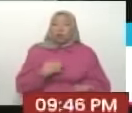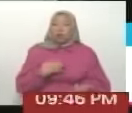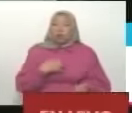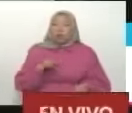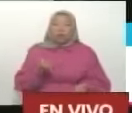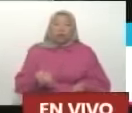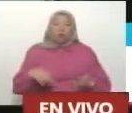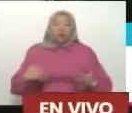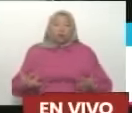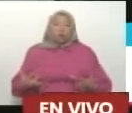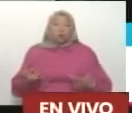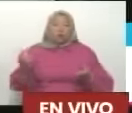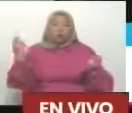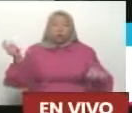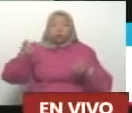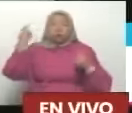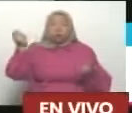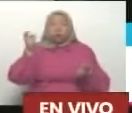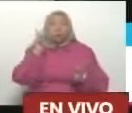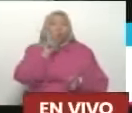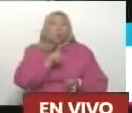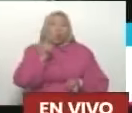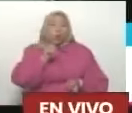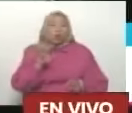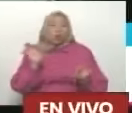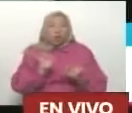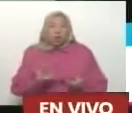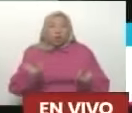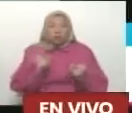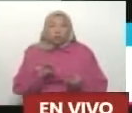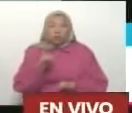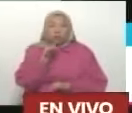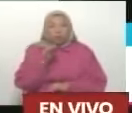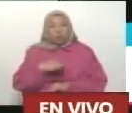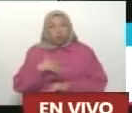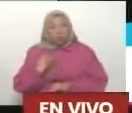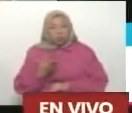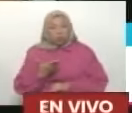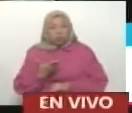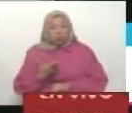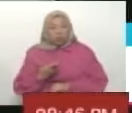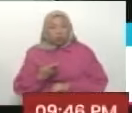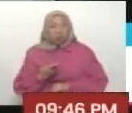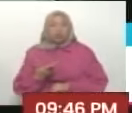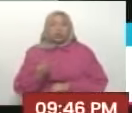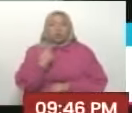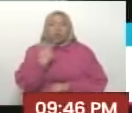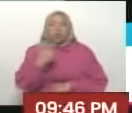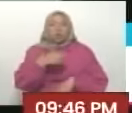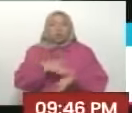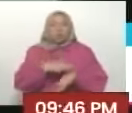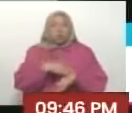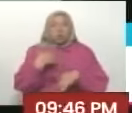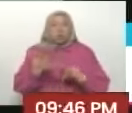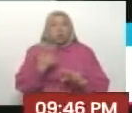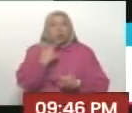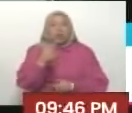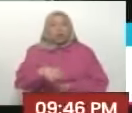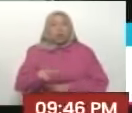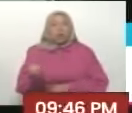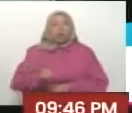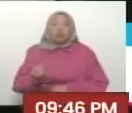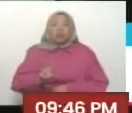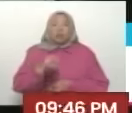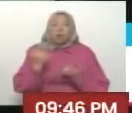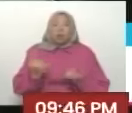panfletos, ni discursos, ni clichés, pues, estamos diciendo la verdad, lo que aquí